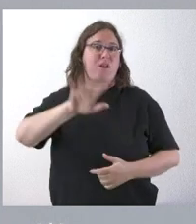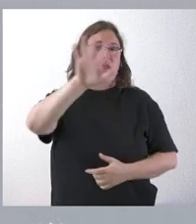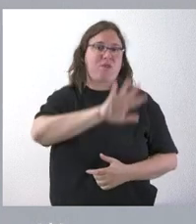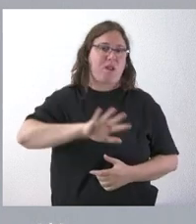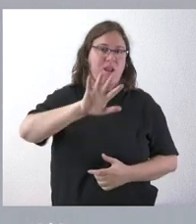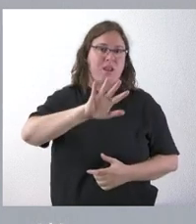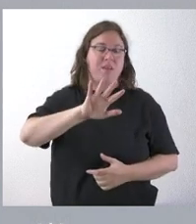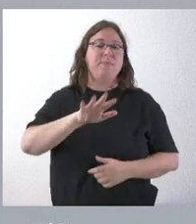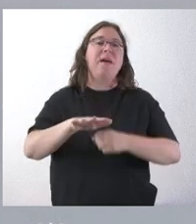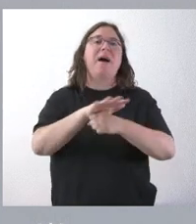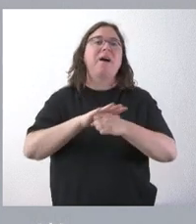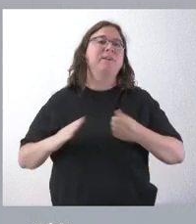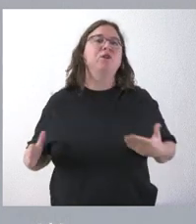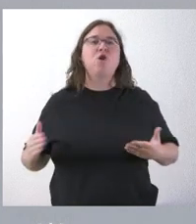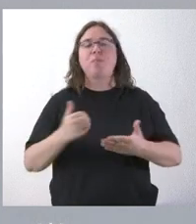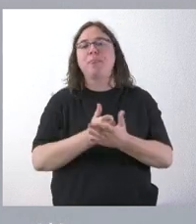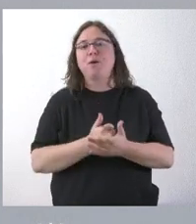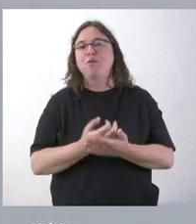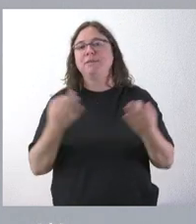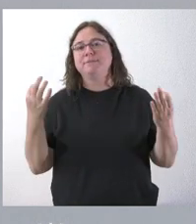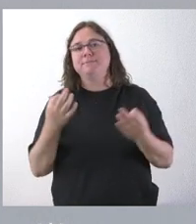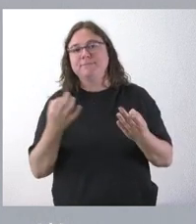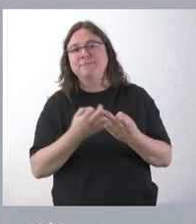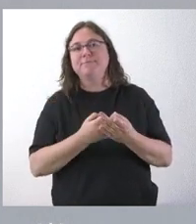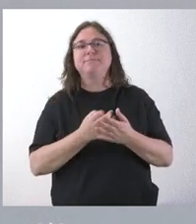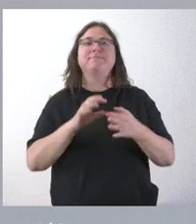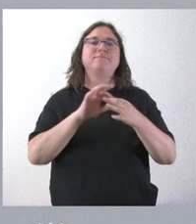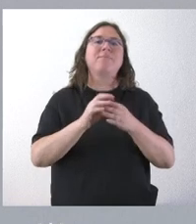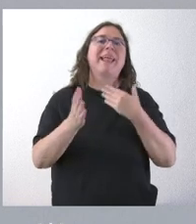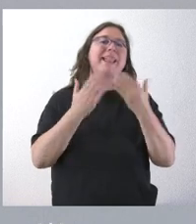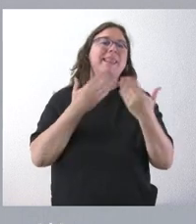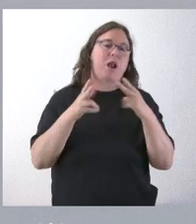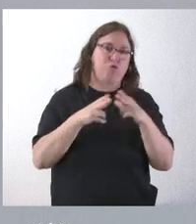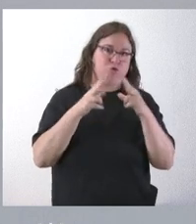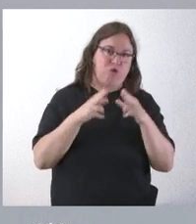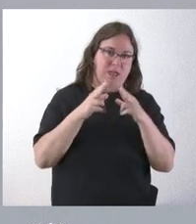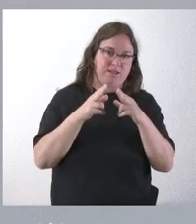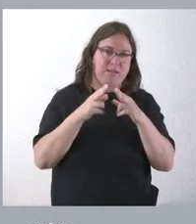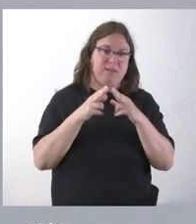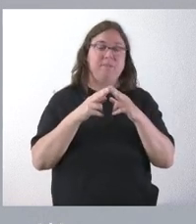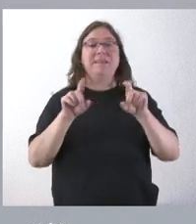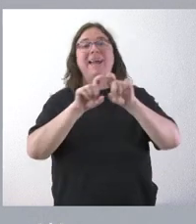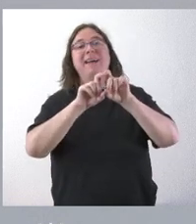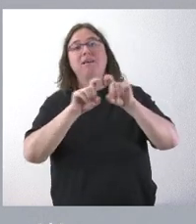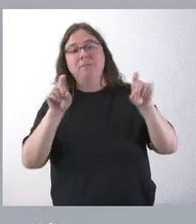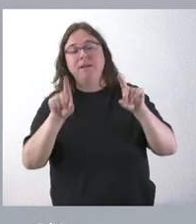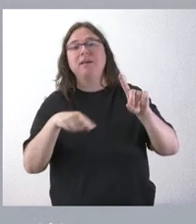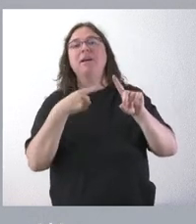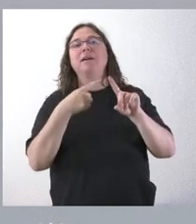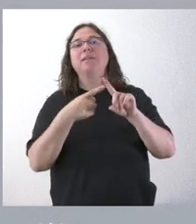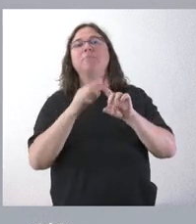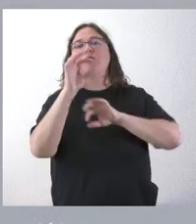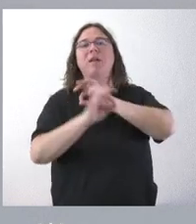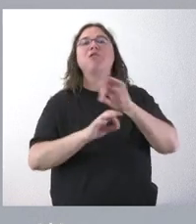ámbito de todo lo que supone el aspecto vinculado al diálogo social con empresarios y con organizaciones sindicales